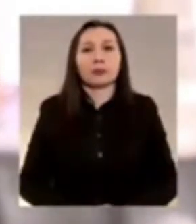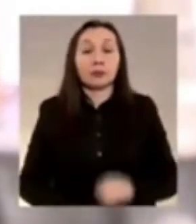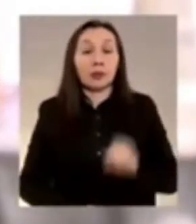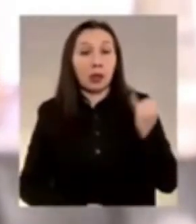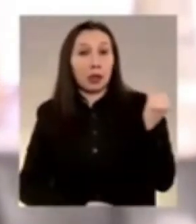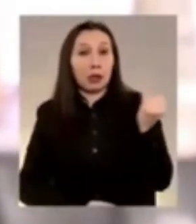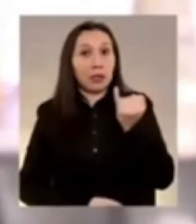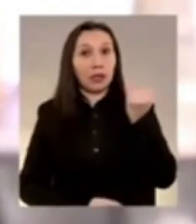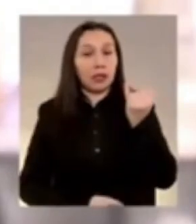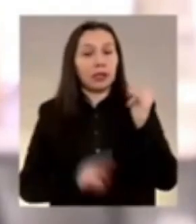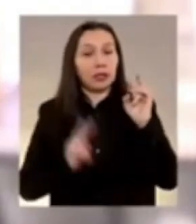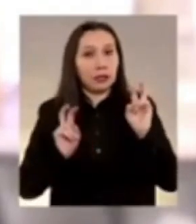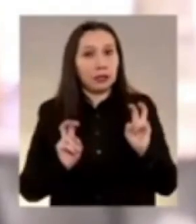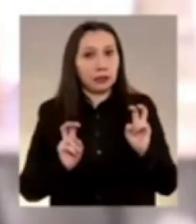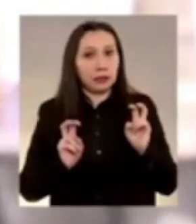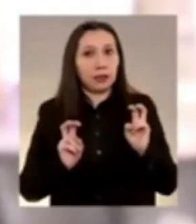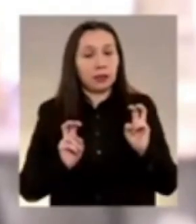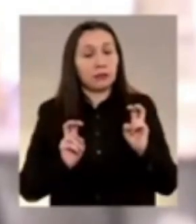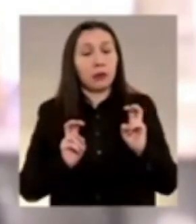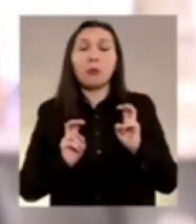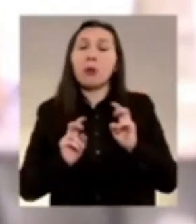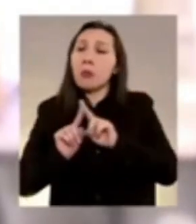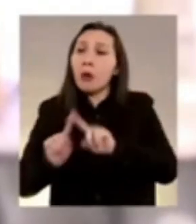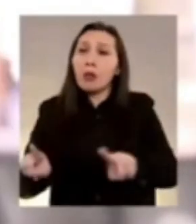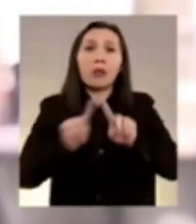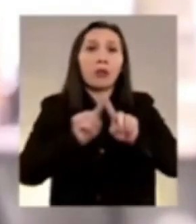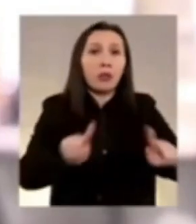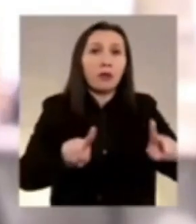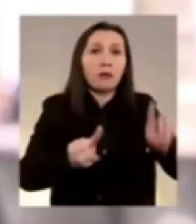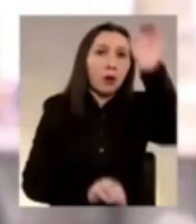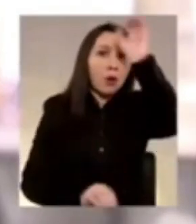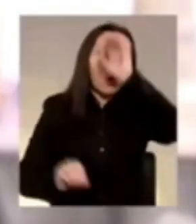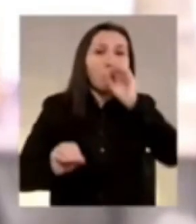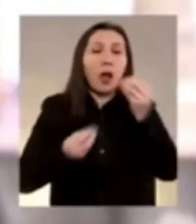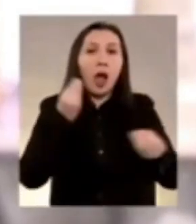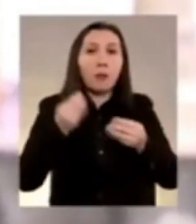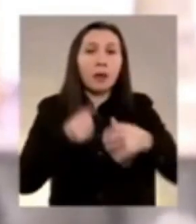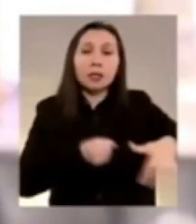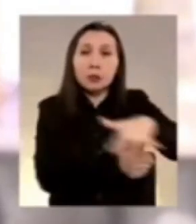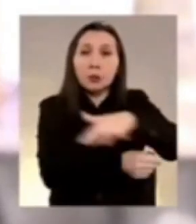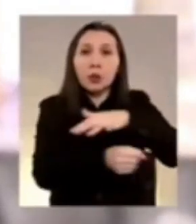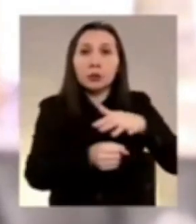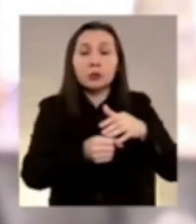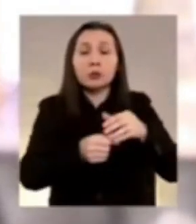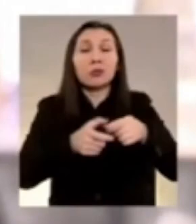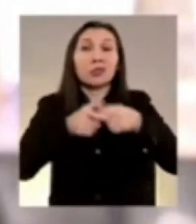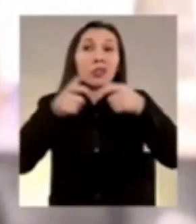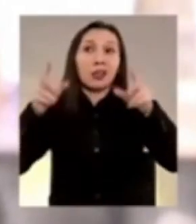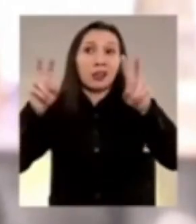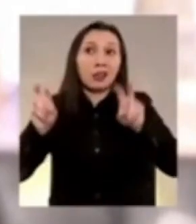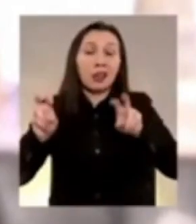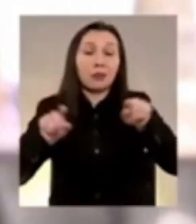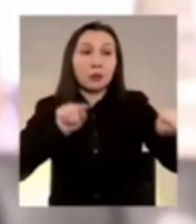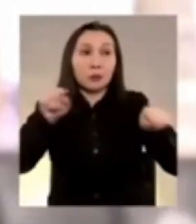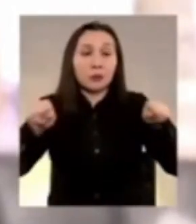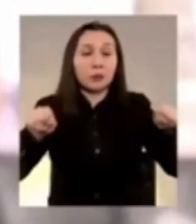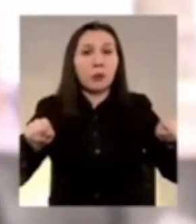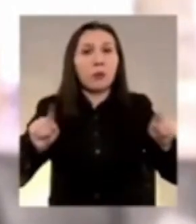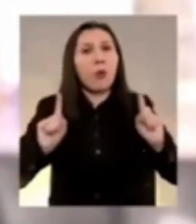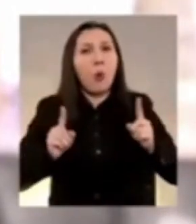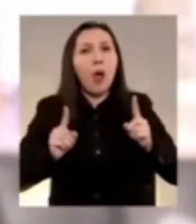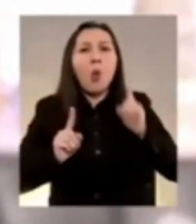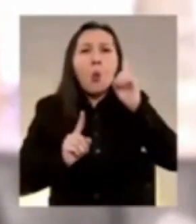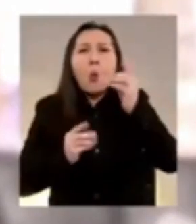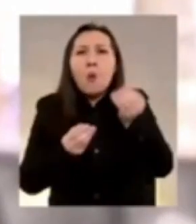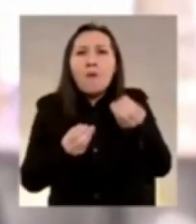independencia de nuestras diferencias y de las coyunturas por grandes que éstas sean hay un